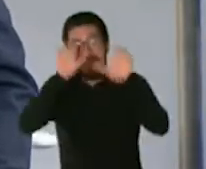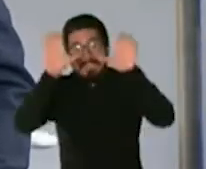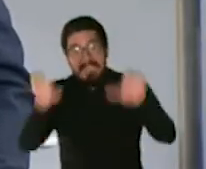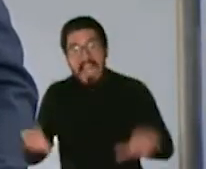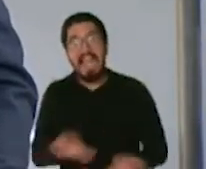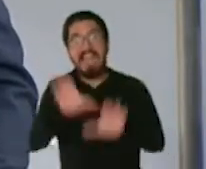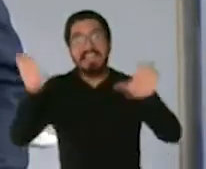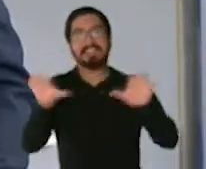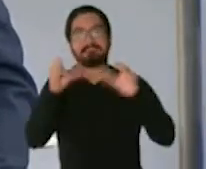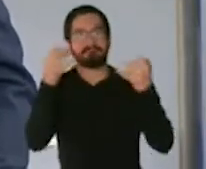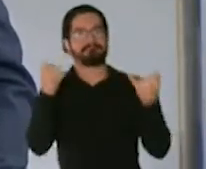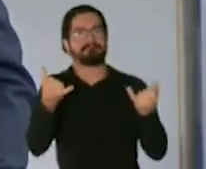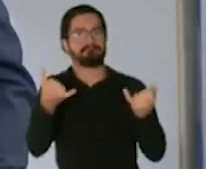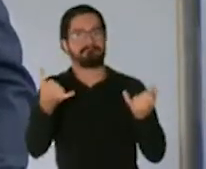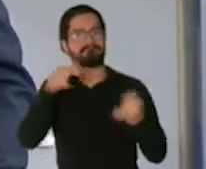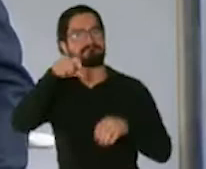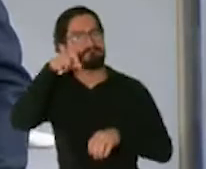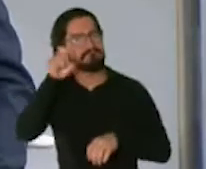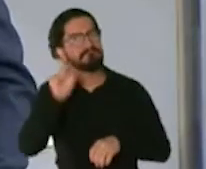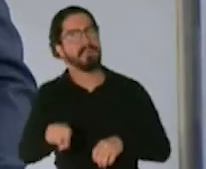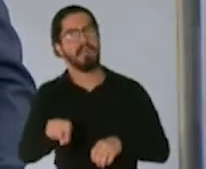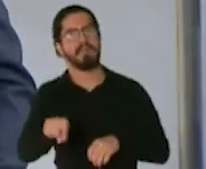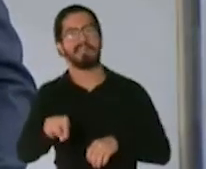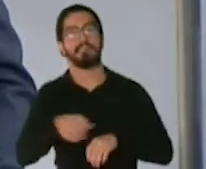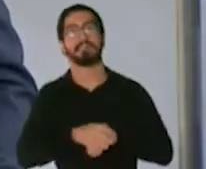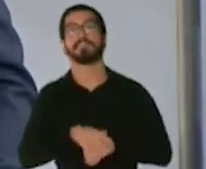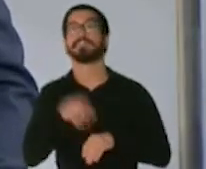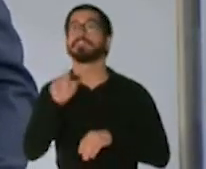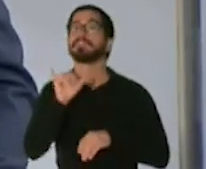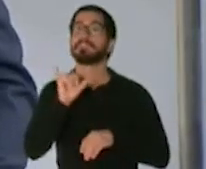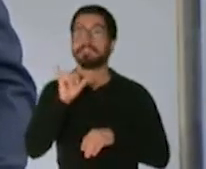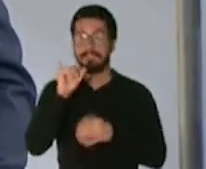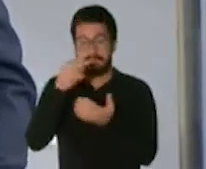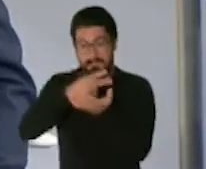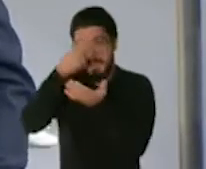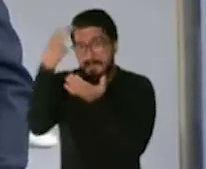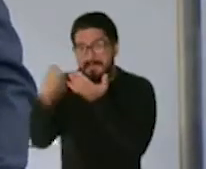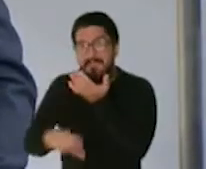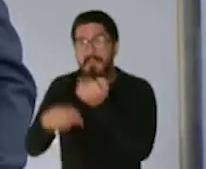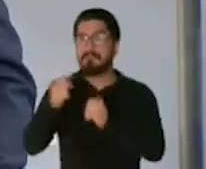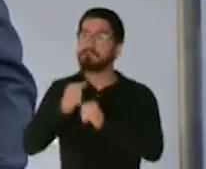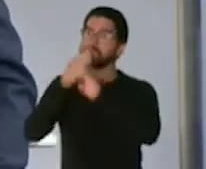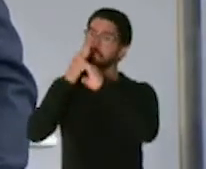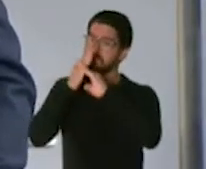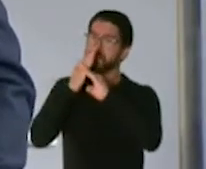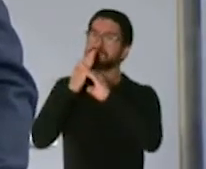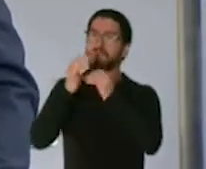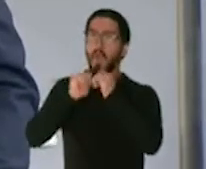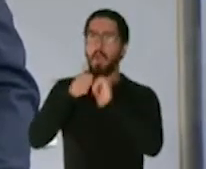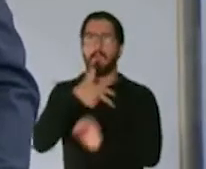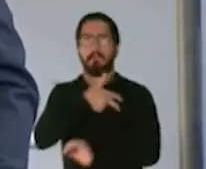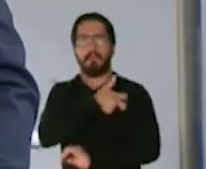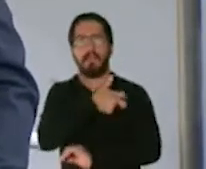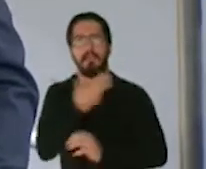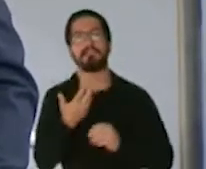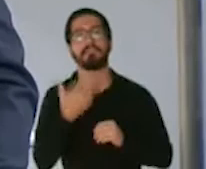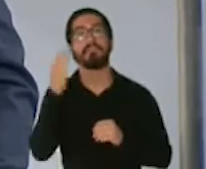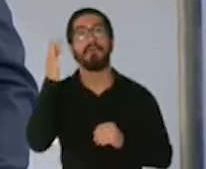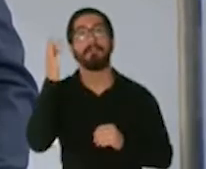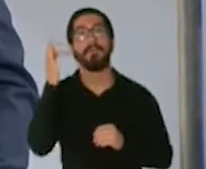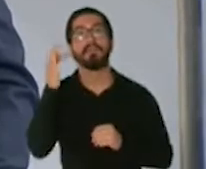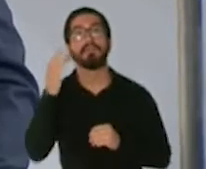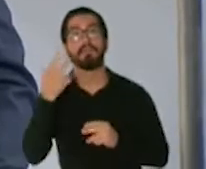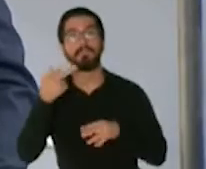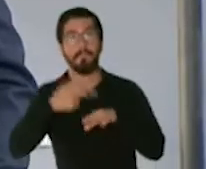activar todos en este proceso en contra del fatalismo verdad porque el país tiene